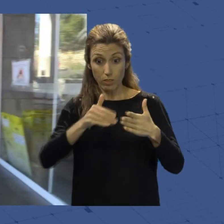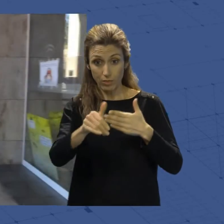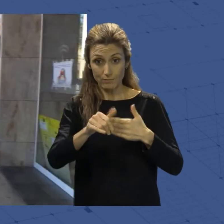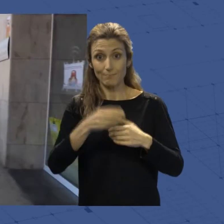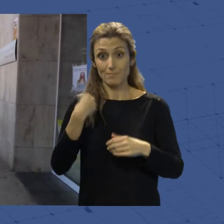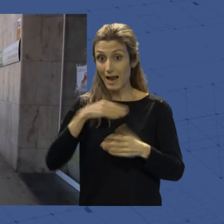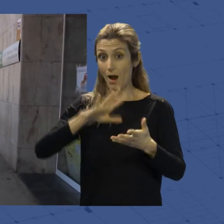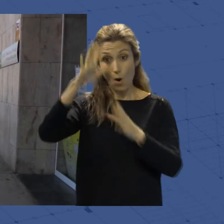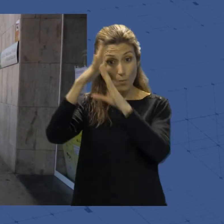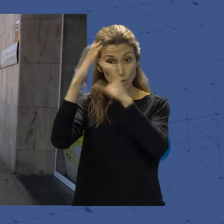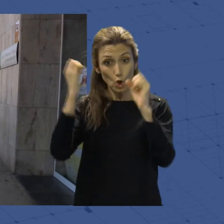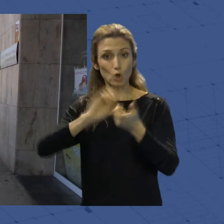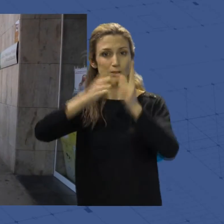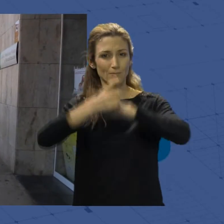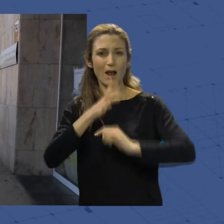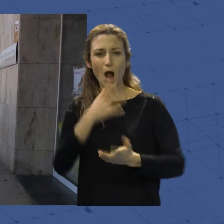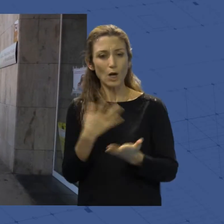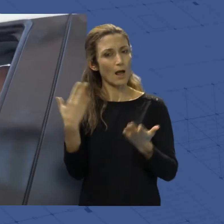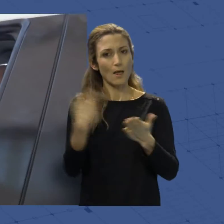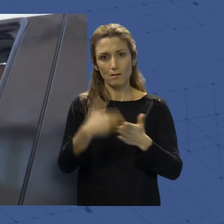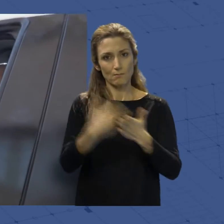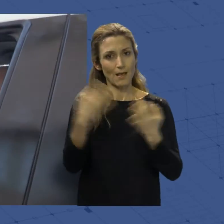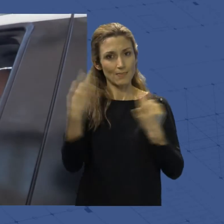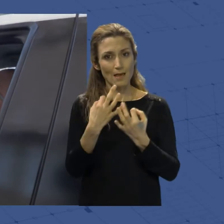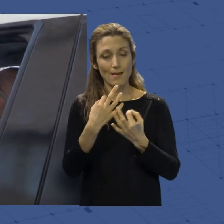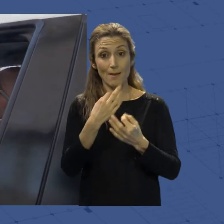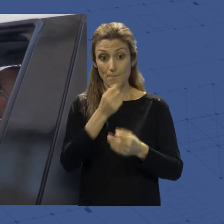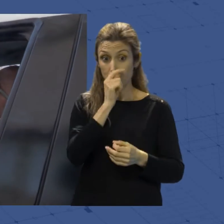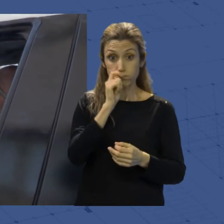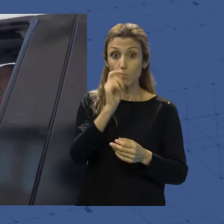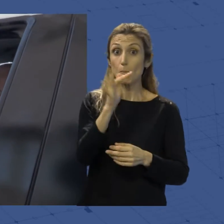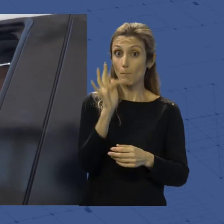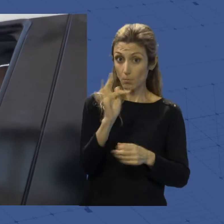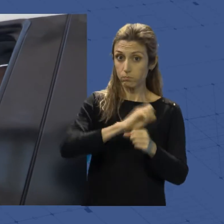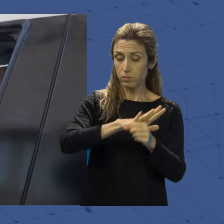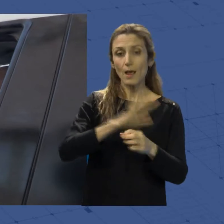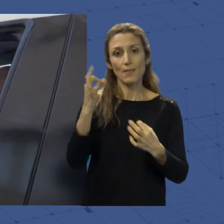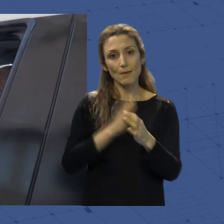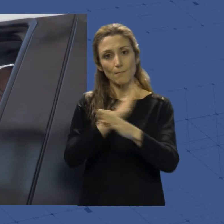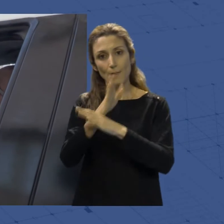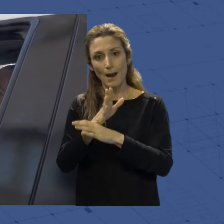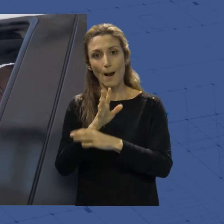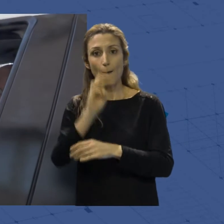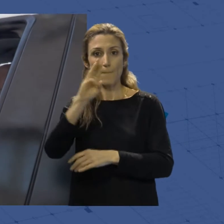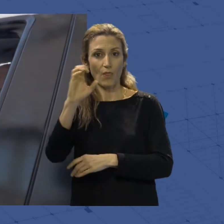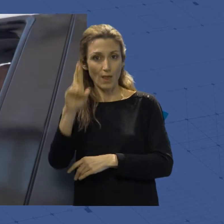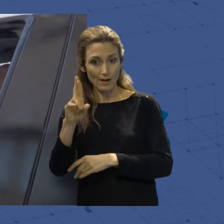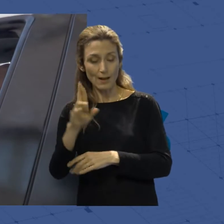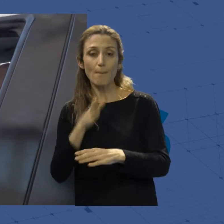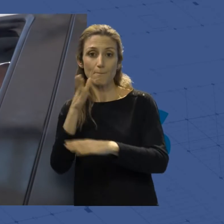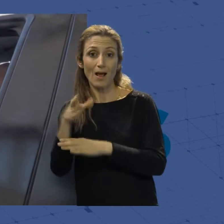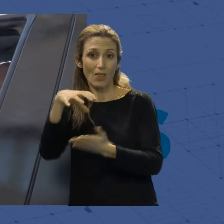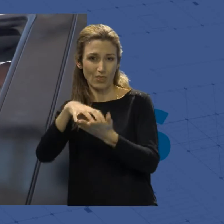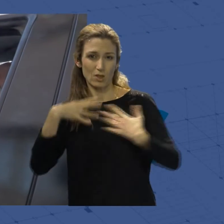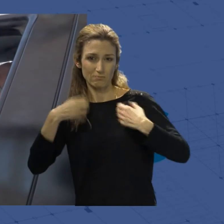Ahora será necesario ratificar dicho positivo con una prueba de detección activa de la infección realizada en el centro de salud o en los